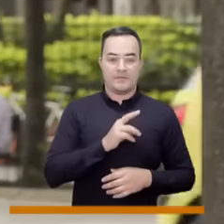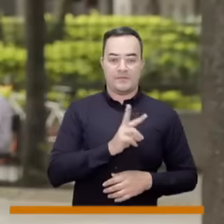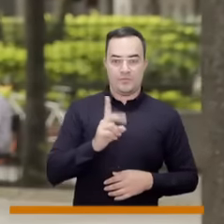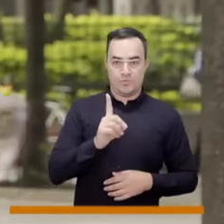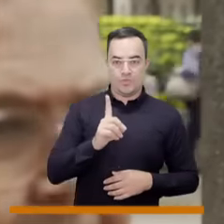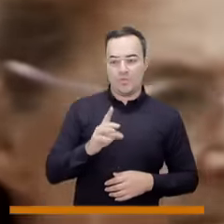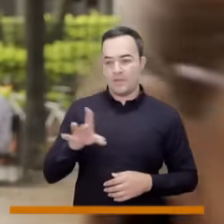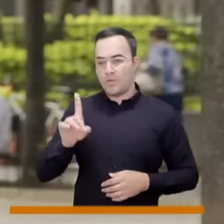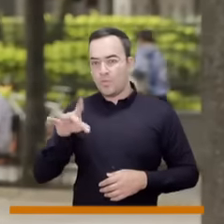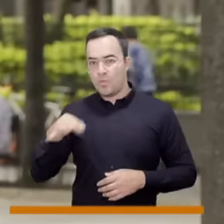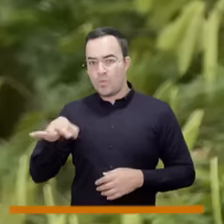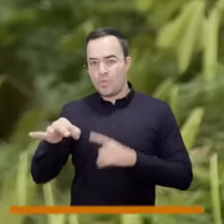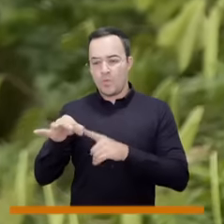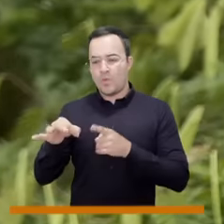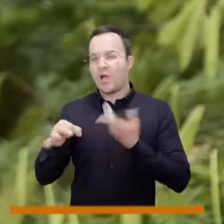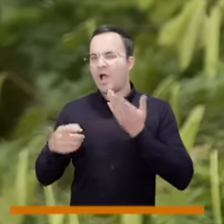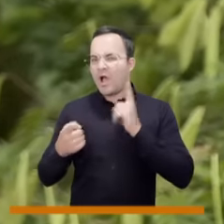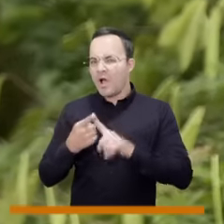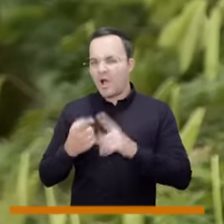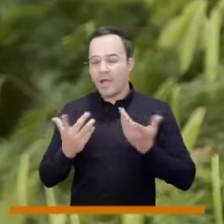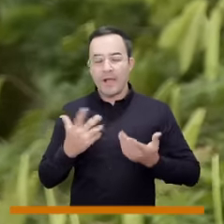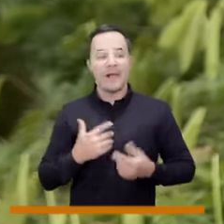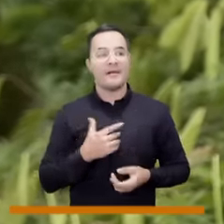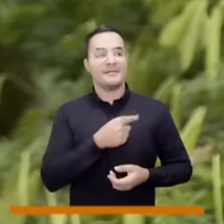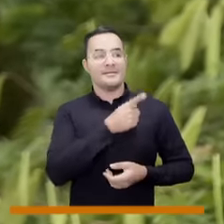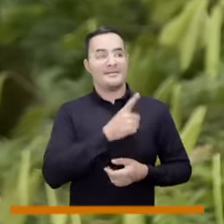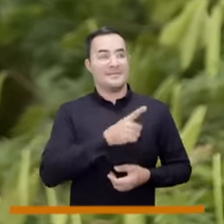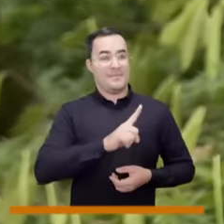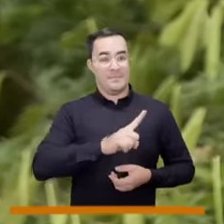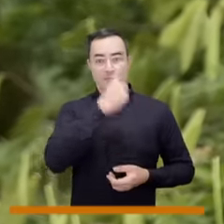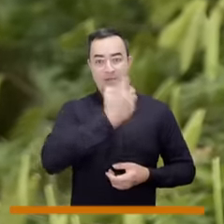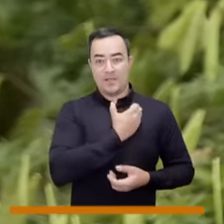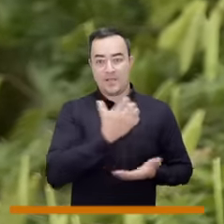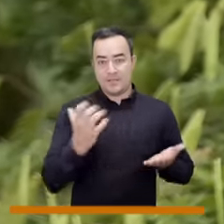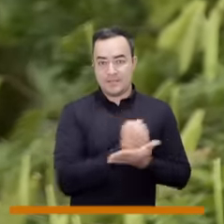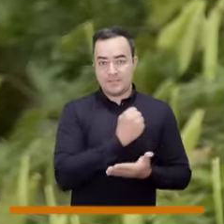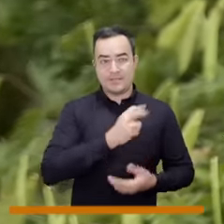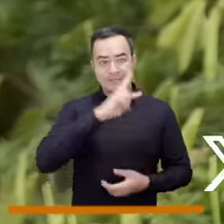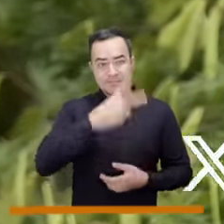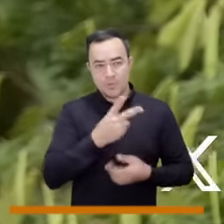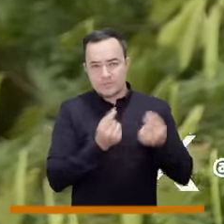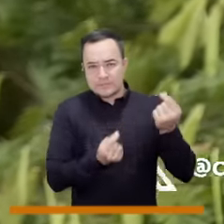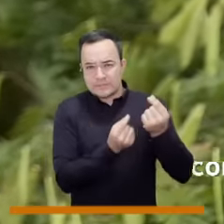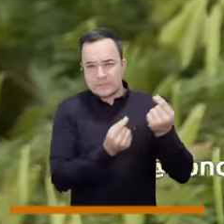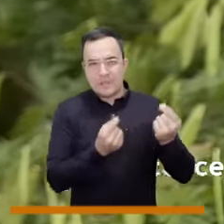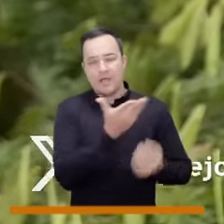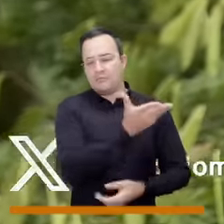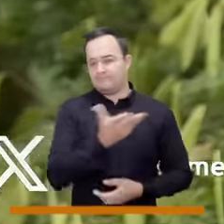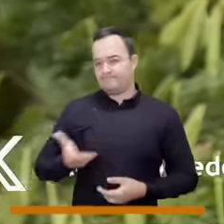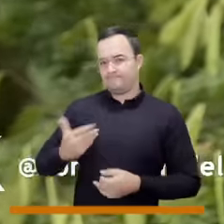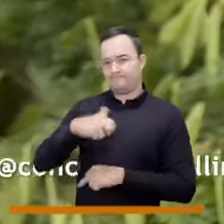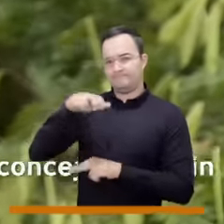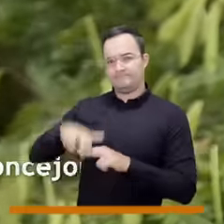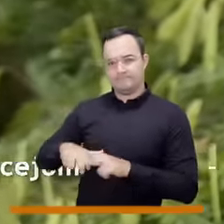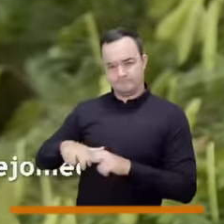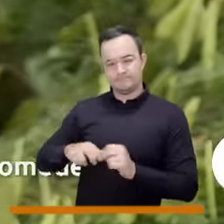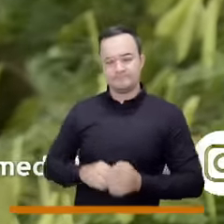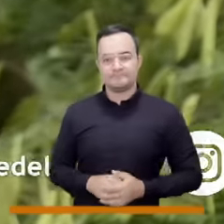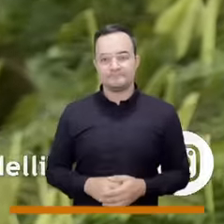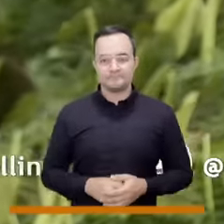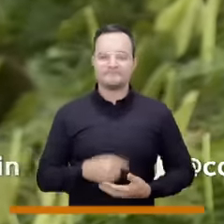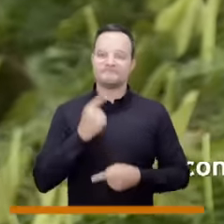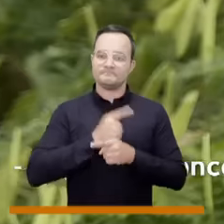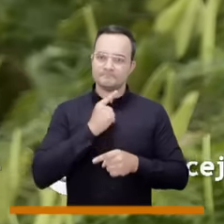destinada para quien gane el segundo puesto a la alcaldía. decir, quien quede de segundo tendrá